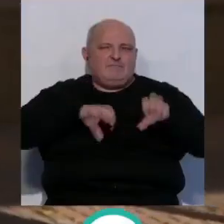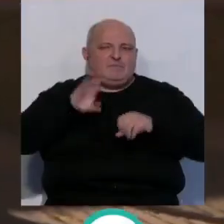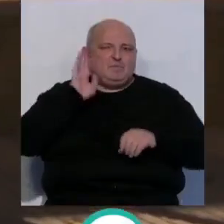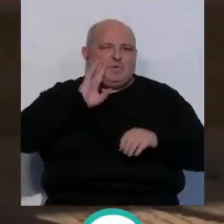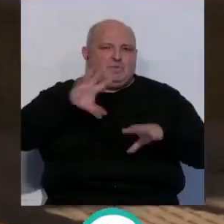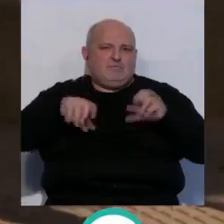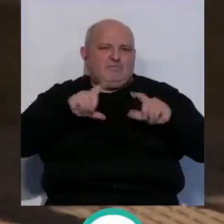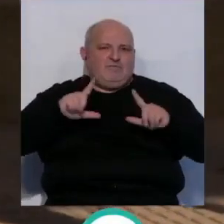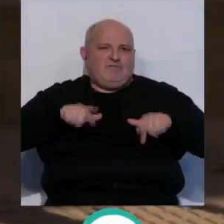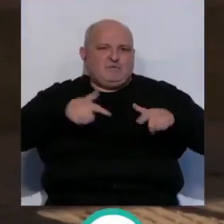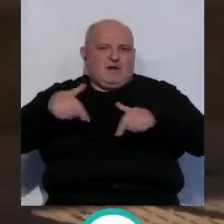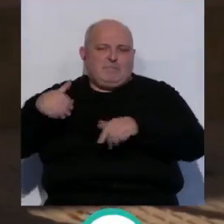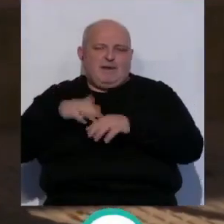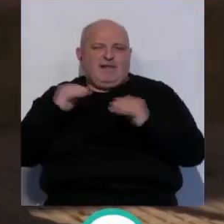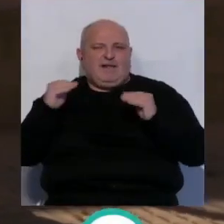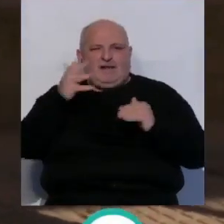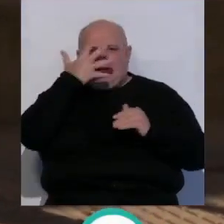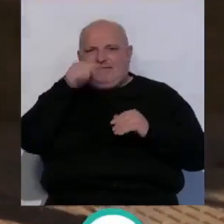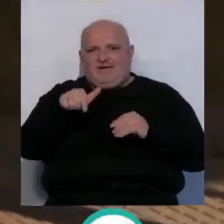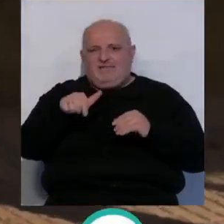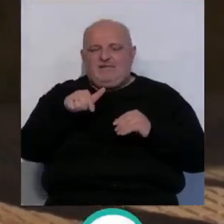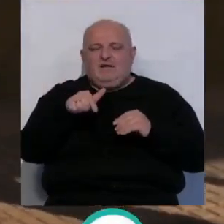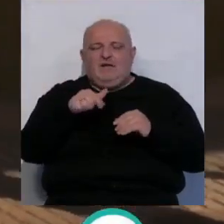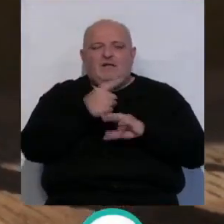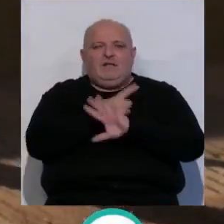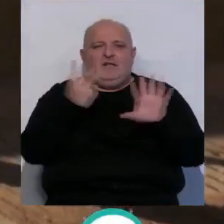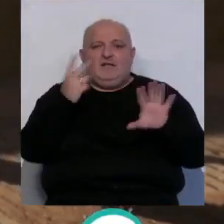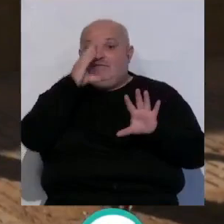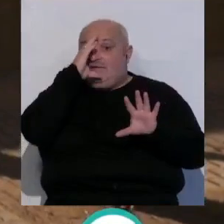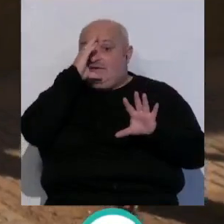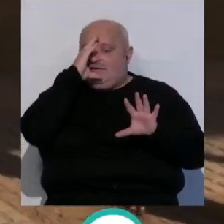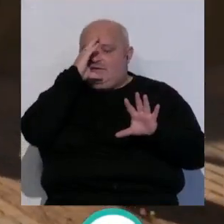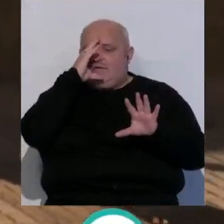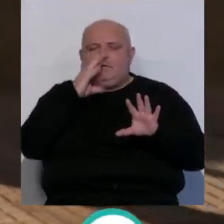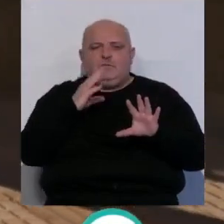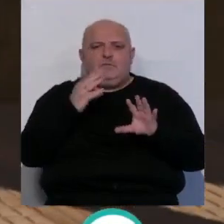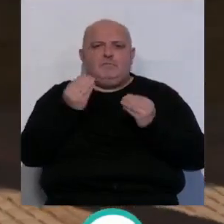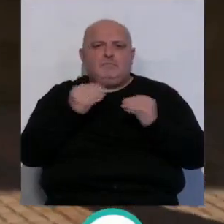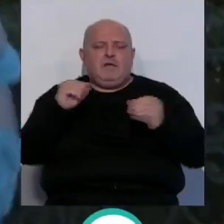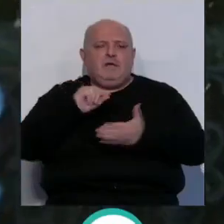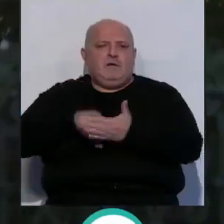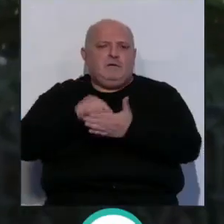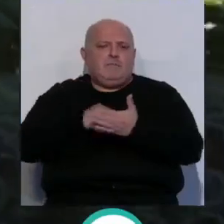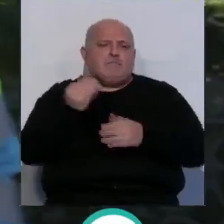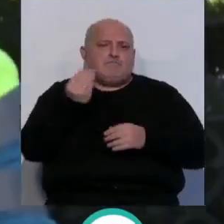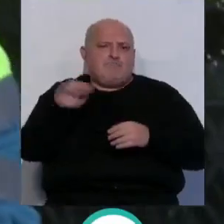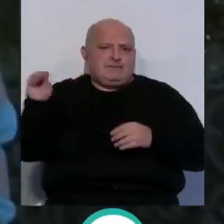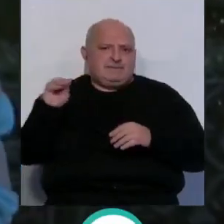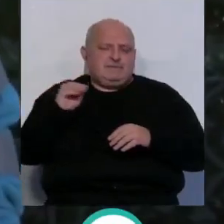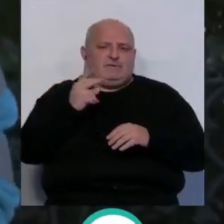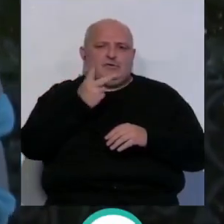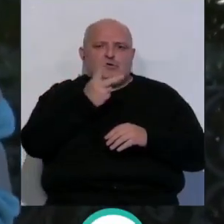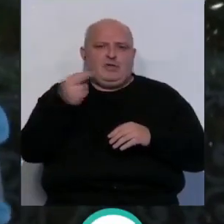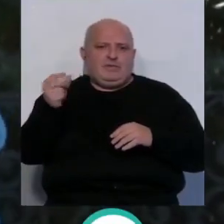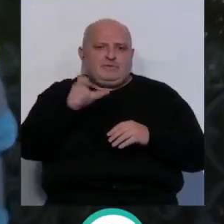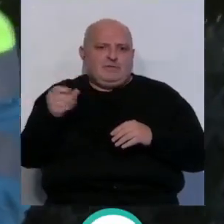de residuos activado para el carnaval. Desde el 17 de febrero se han incrementado los operarios con este objetivo en 200